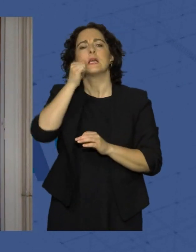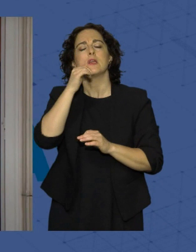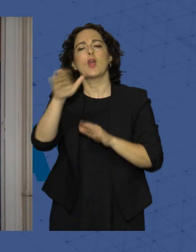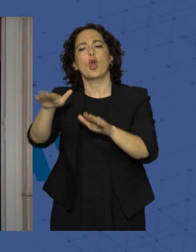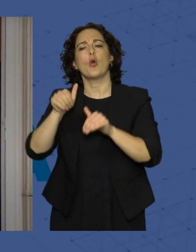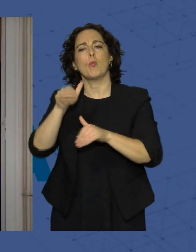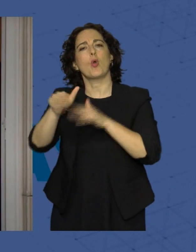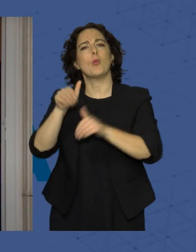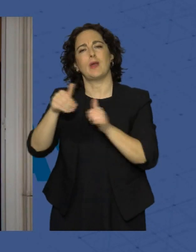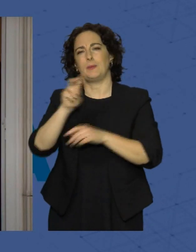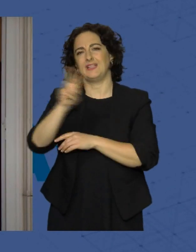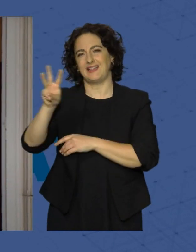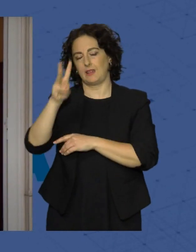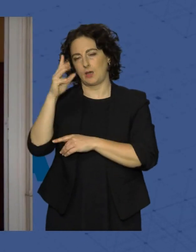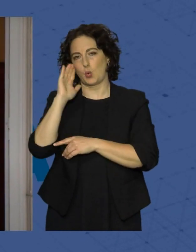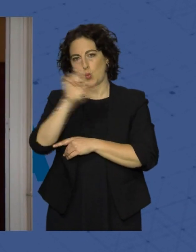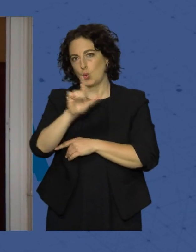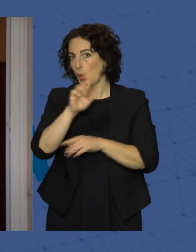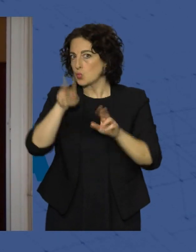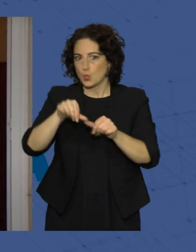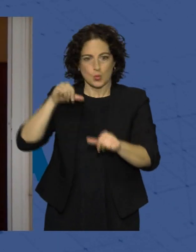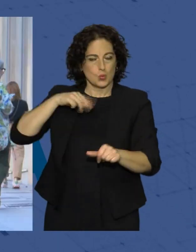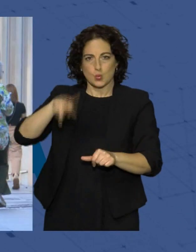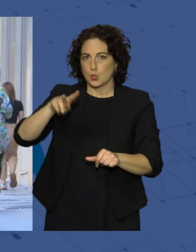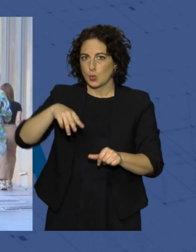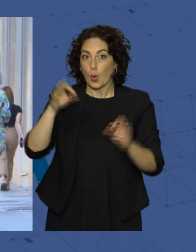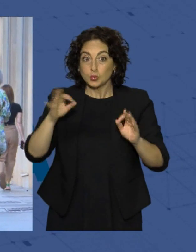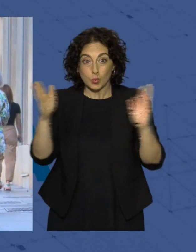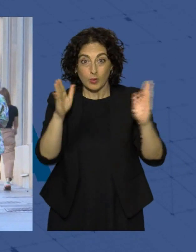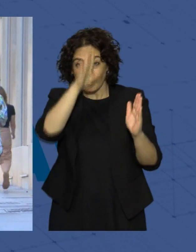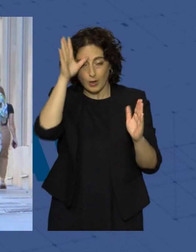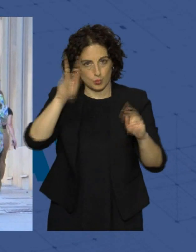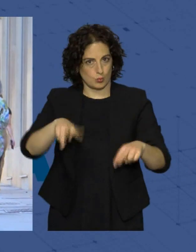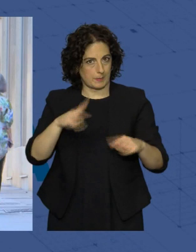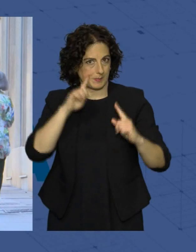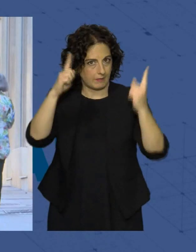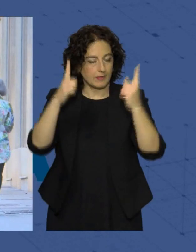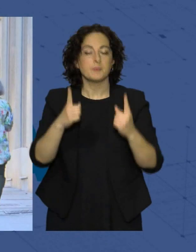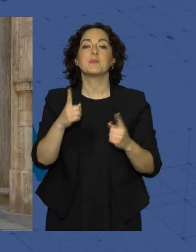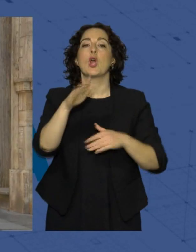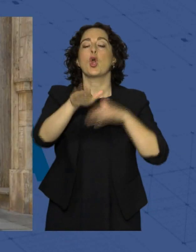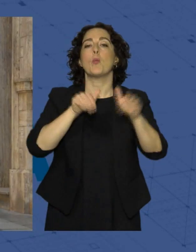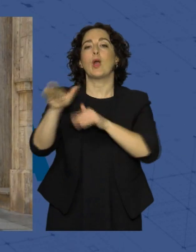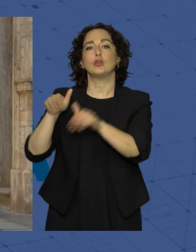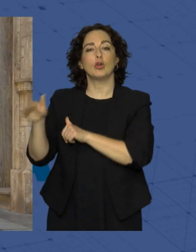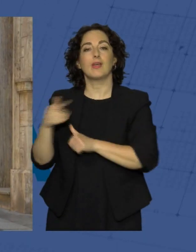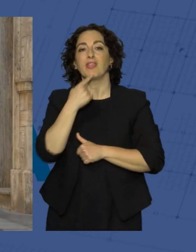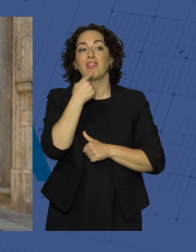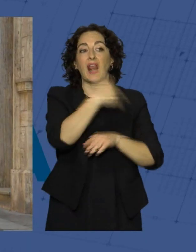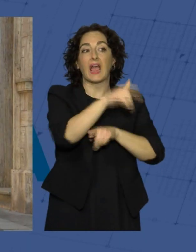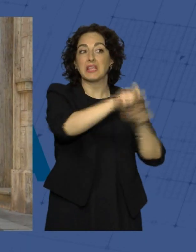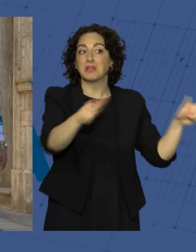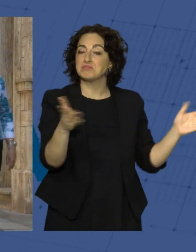próximo 23 de julio. Nunca se habían convocado en pleno verano. Una convocatoria que a tenor de lo que dice la calle